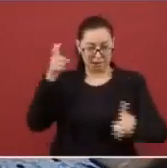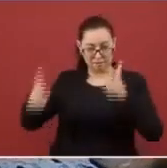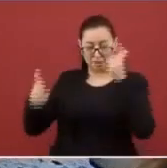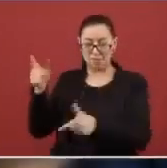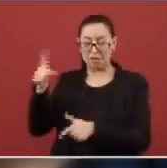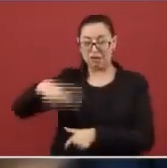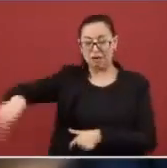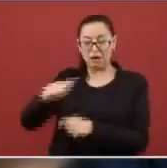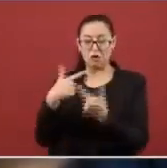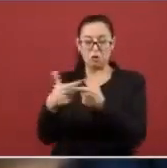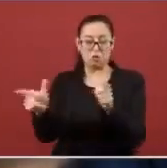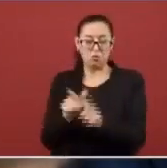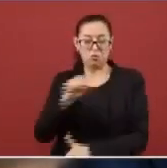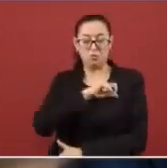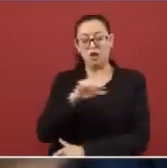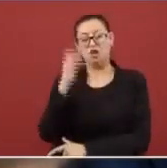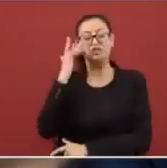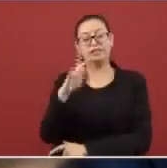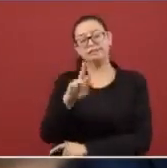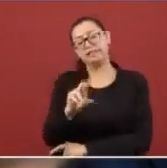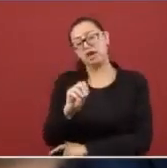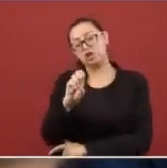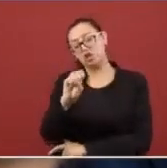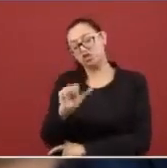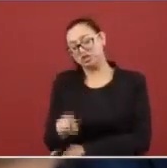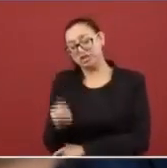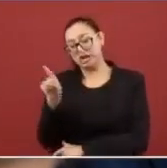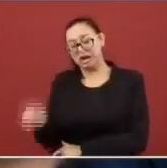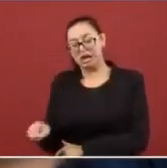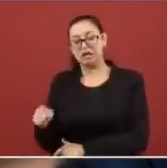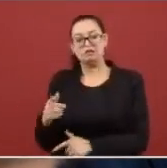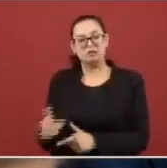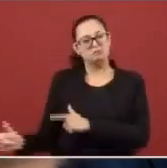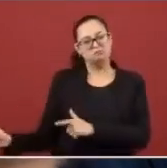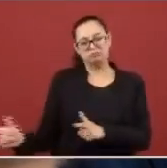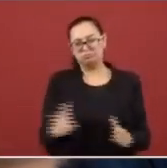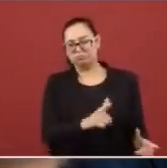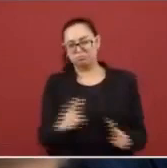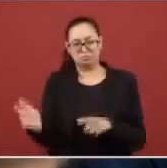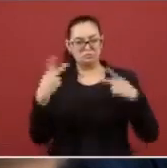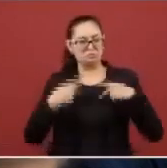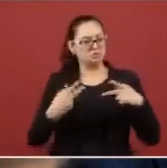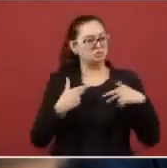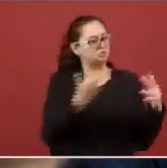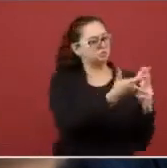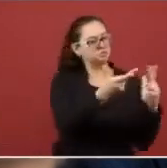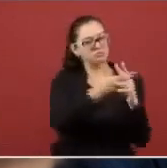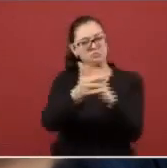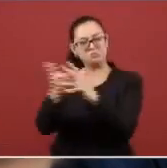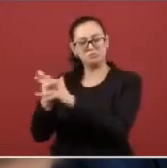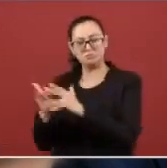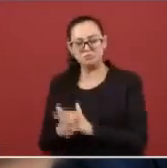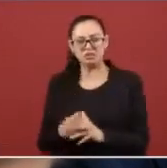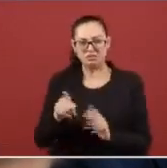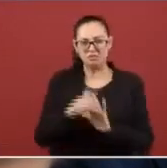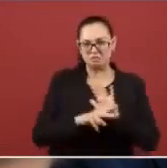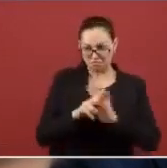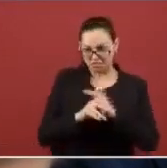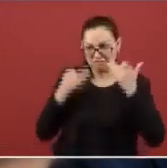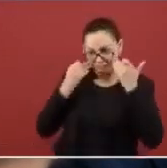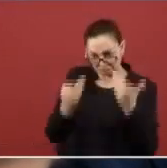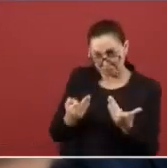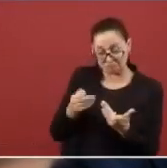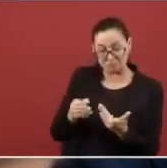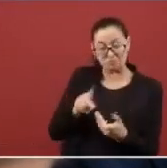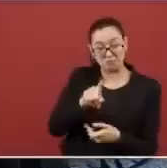cartel de Santa Rosa en el que unos sicarios llegan a una vulcanizadora y ejecutan a varias personas que estaban en ese lugar. ¿Cuál es